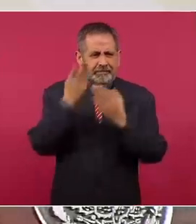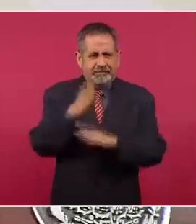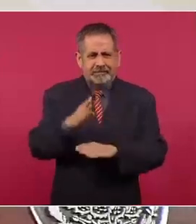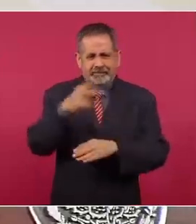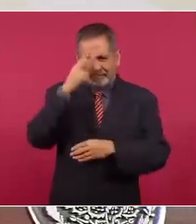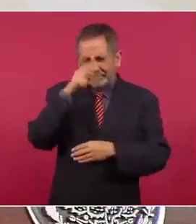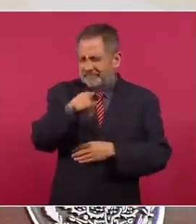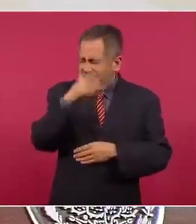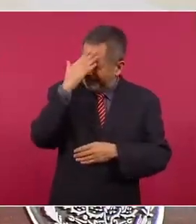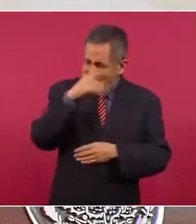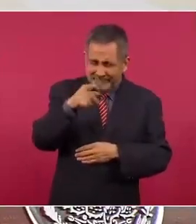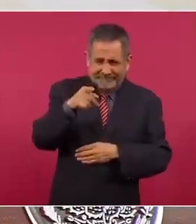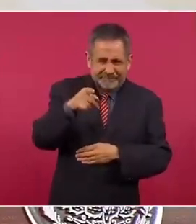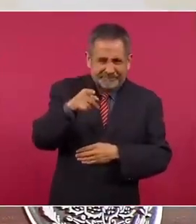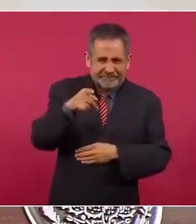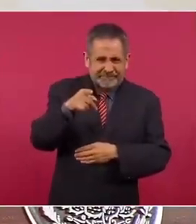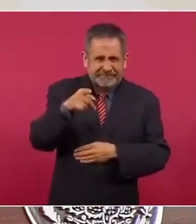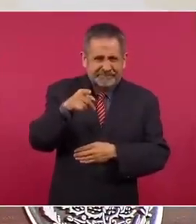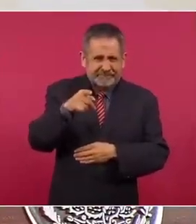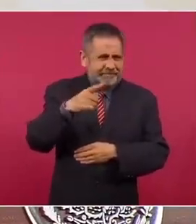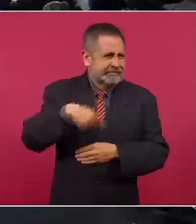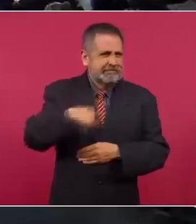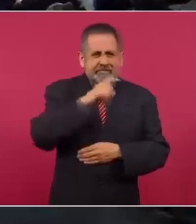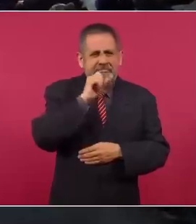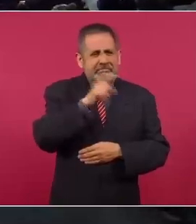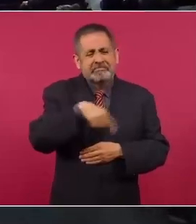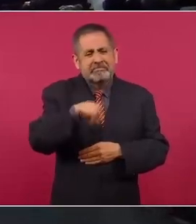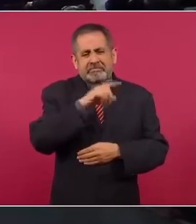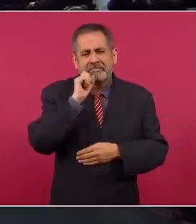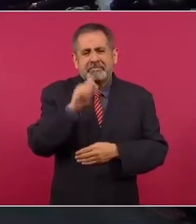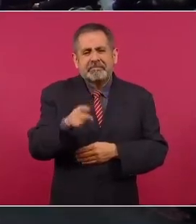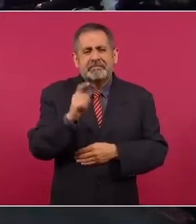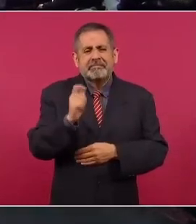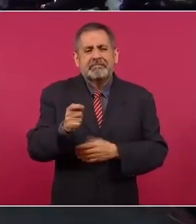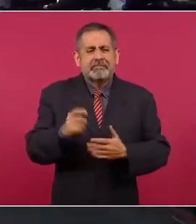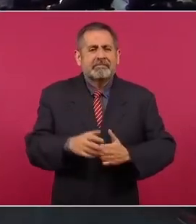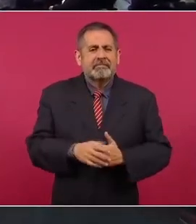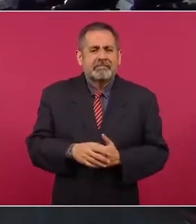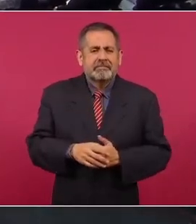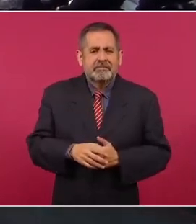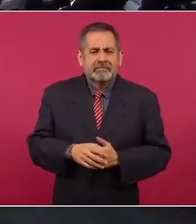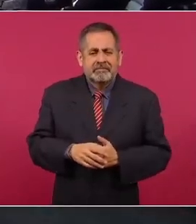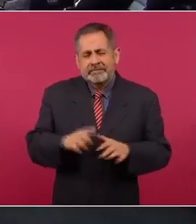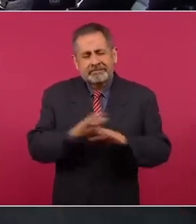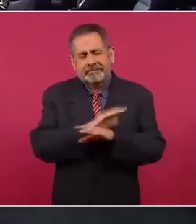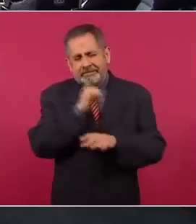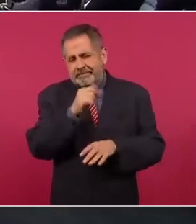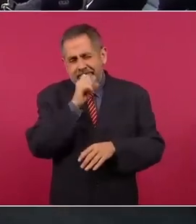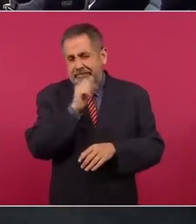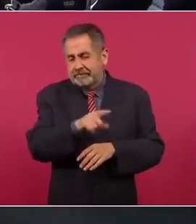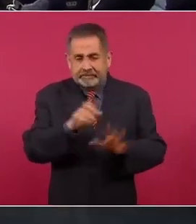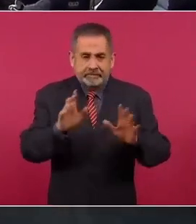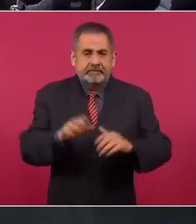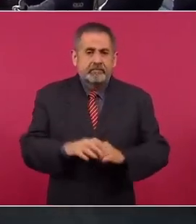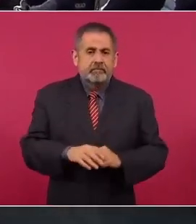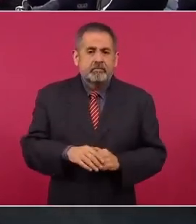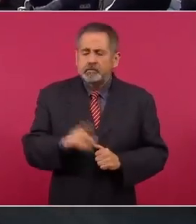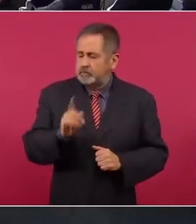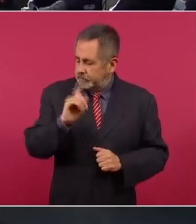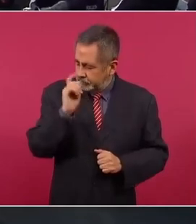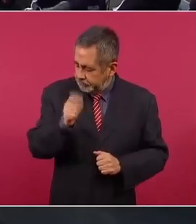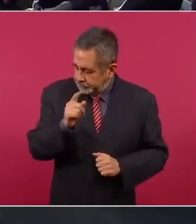México, porque pues todo era lo mismo. Tampoco ha cambiado mucho, pero… No,